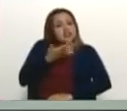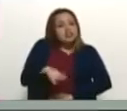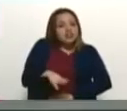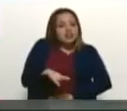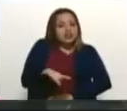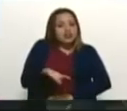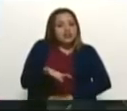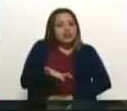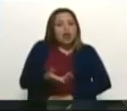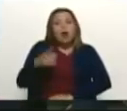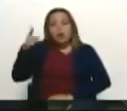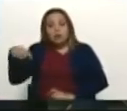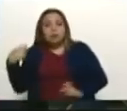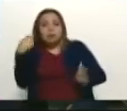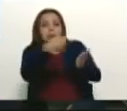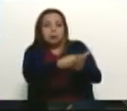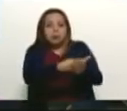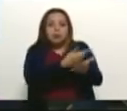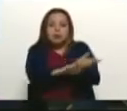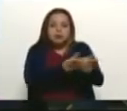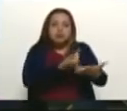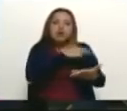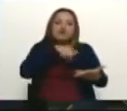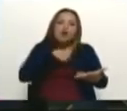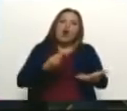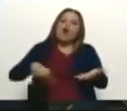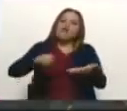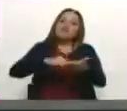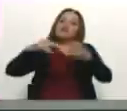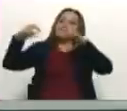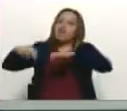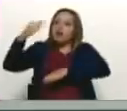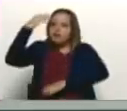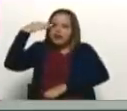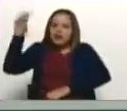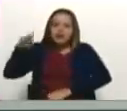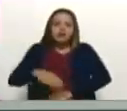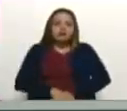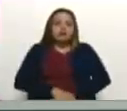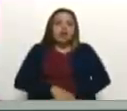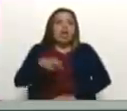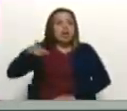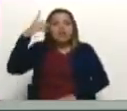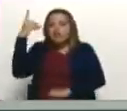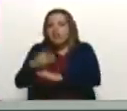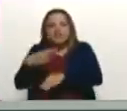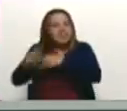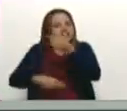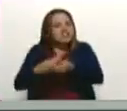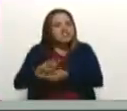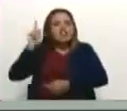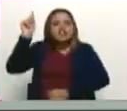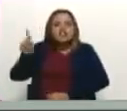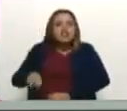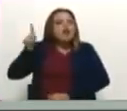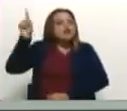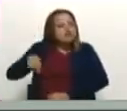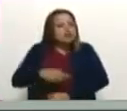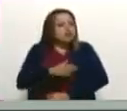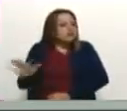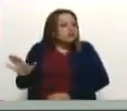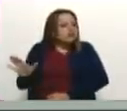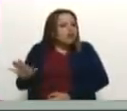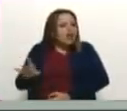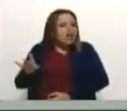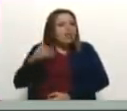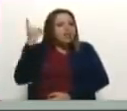una vez que depositen, vamos a México otra vez. Requisito sine qua non, si no hay cumplimiento